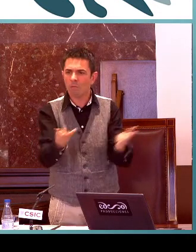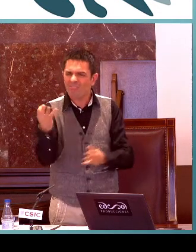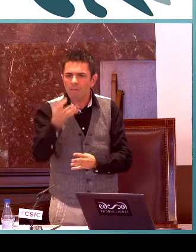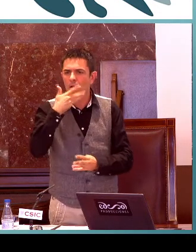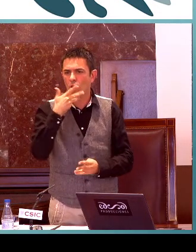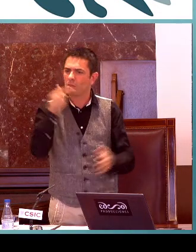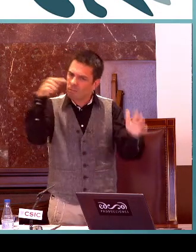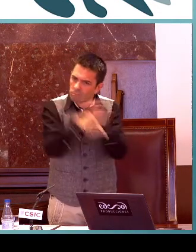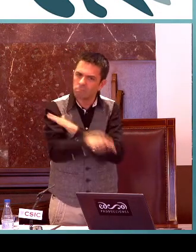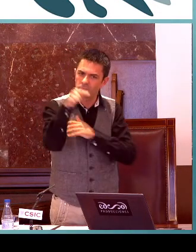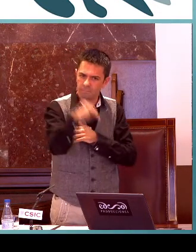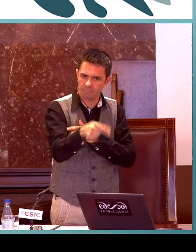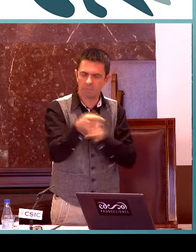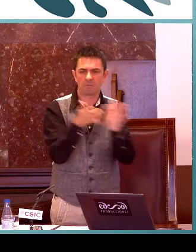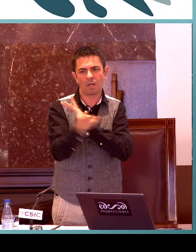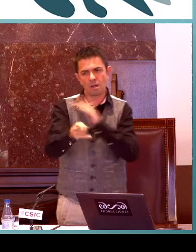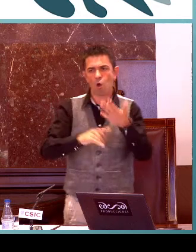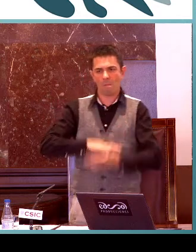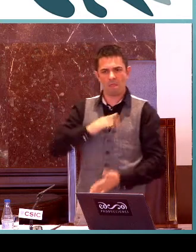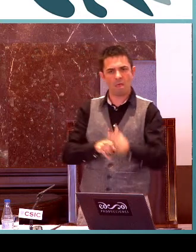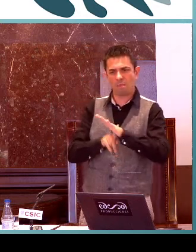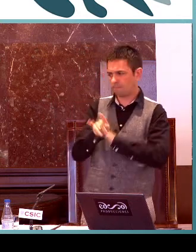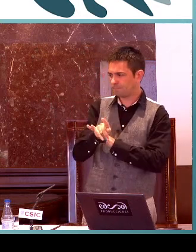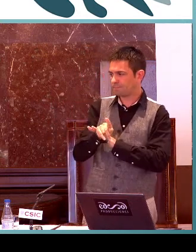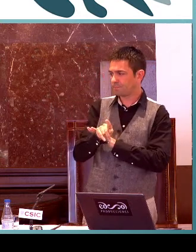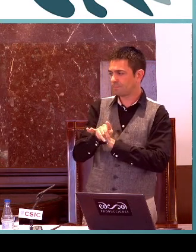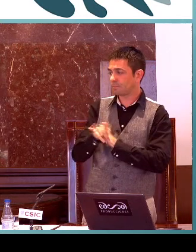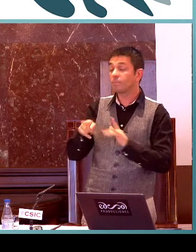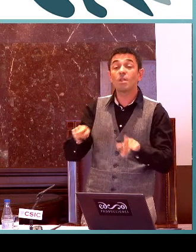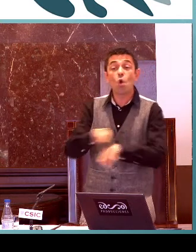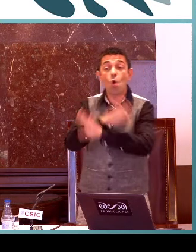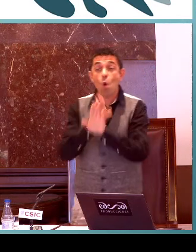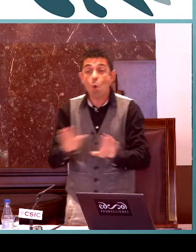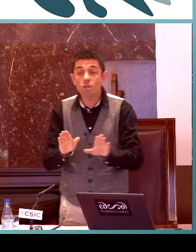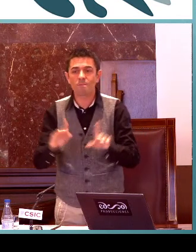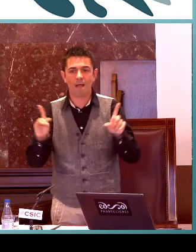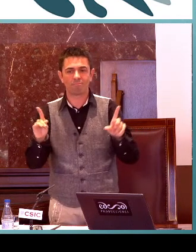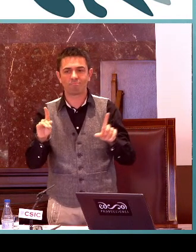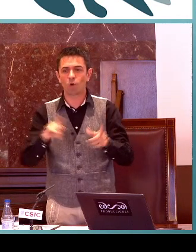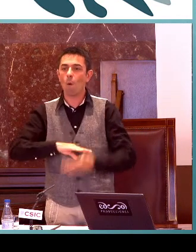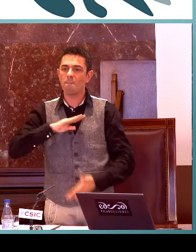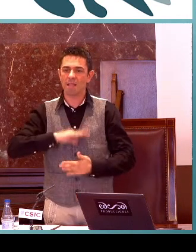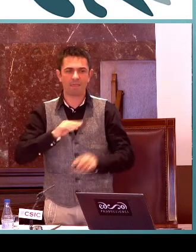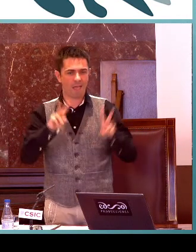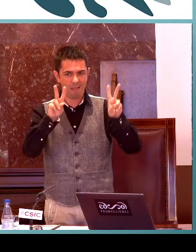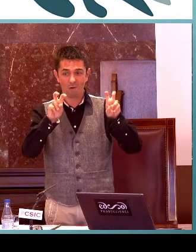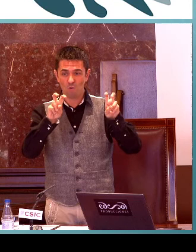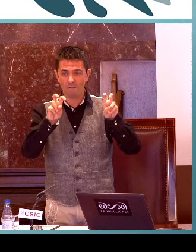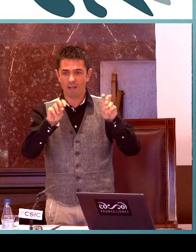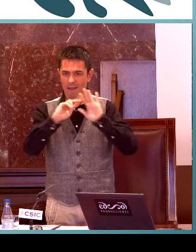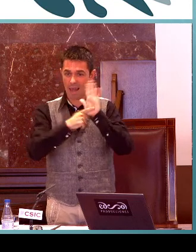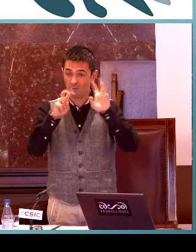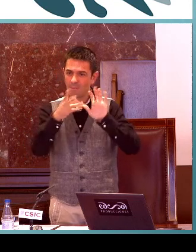en su cultura. Debe conocer ese aspecto de la lengua de signos. llama, hay que desarrollar esa competencia. Y por última, la